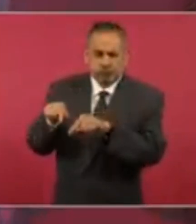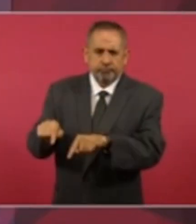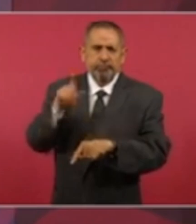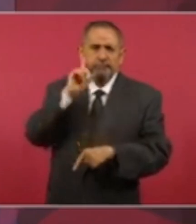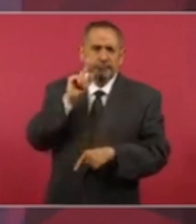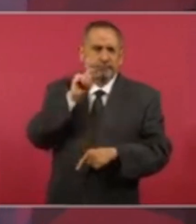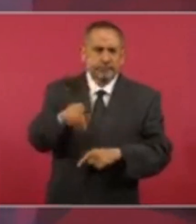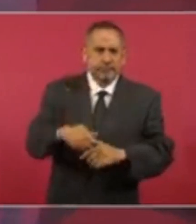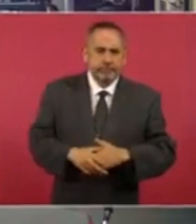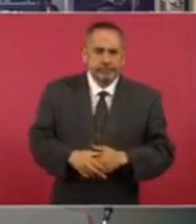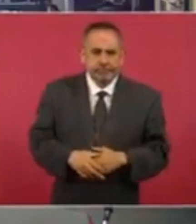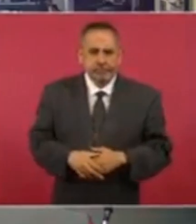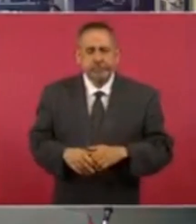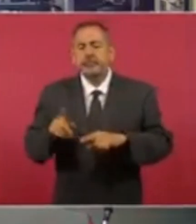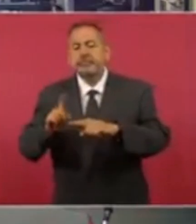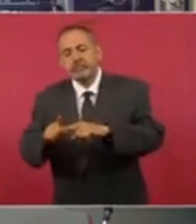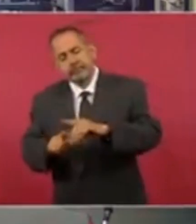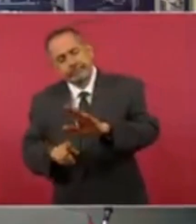¿Con quiénes?